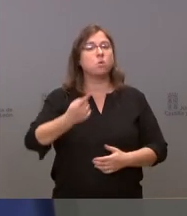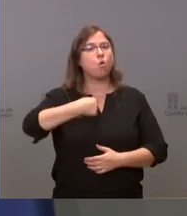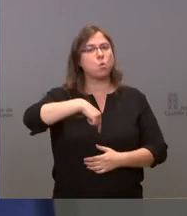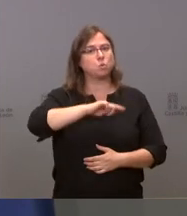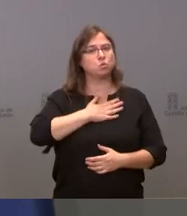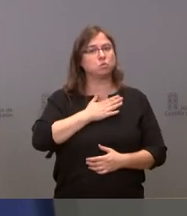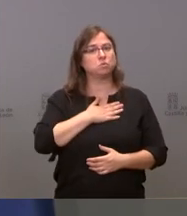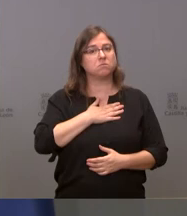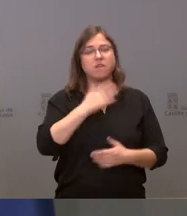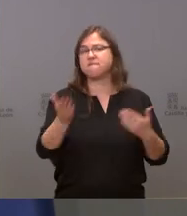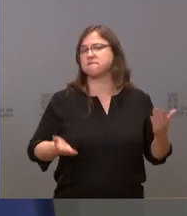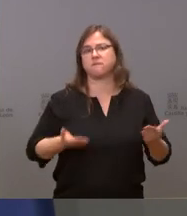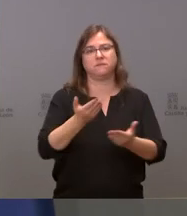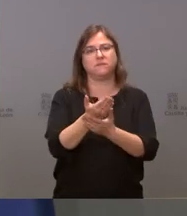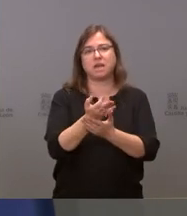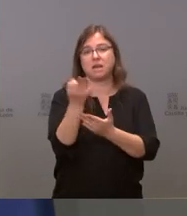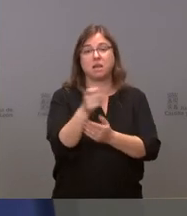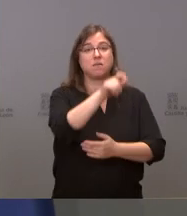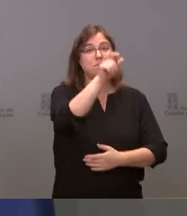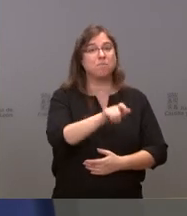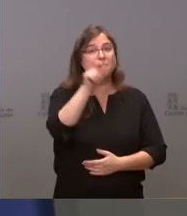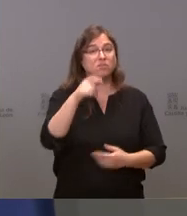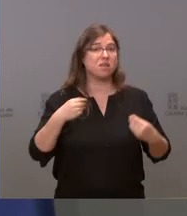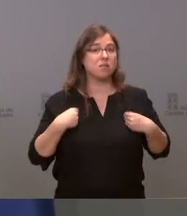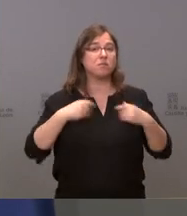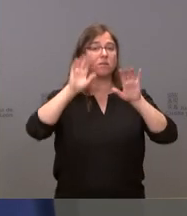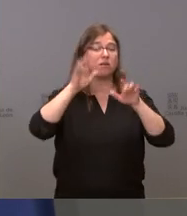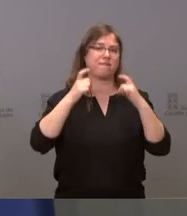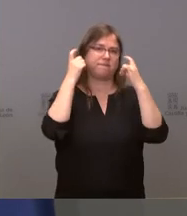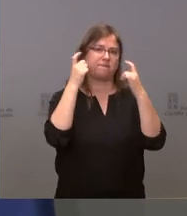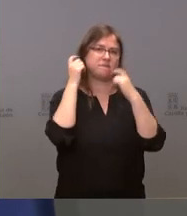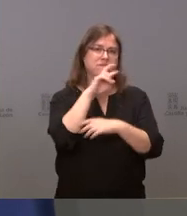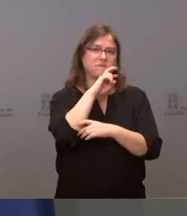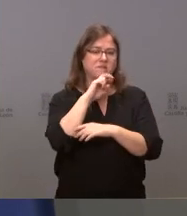lo que le pedimos a la población de León es que mantenga las medidas,